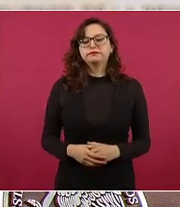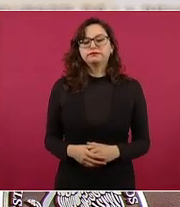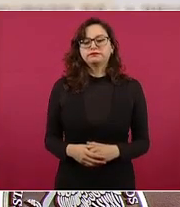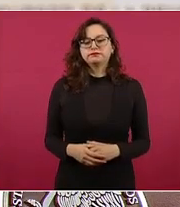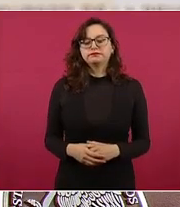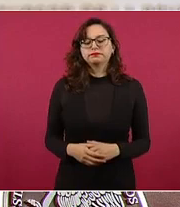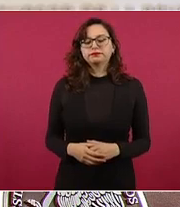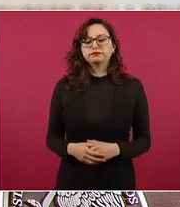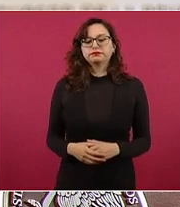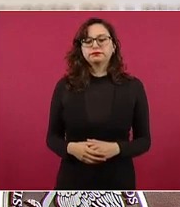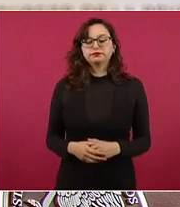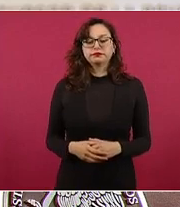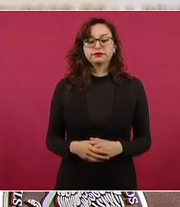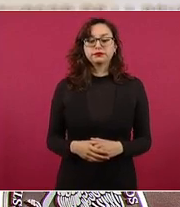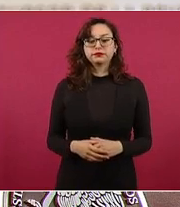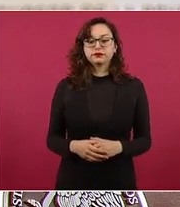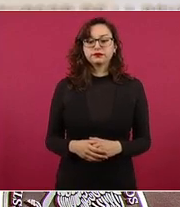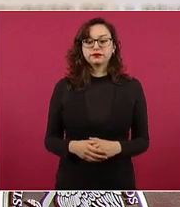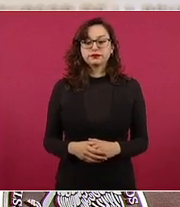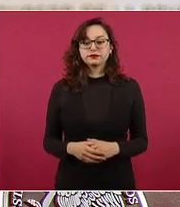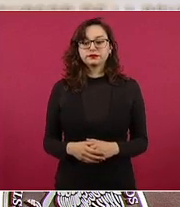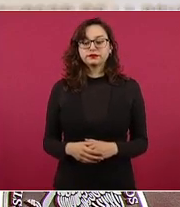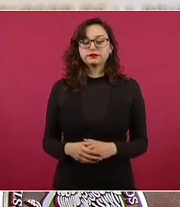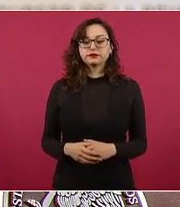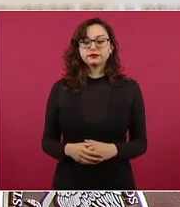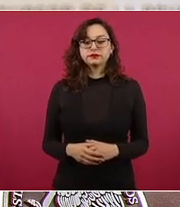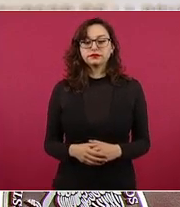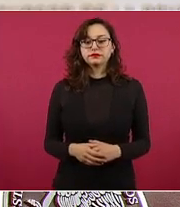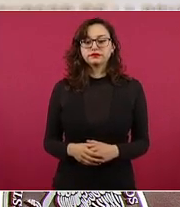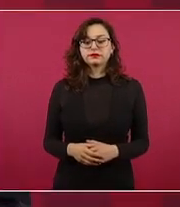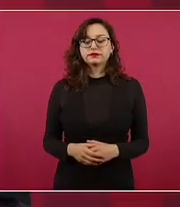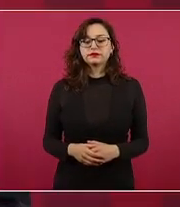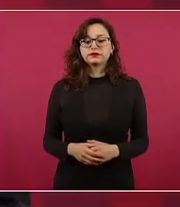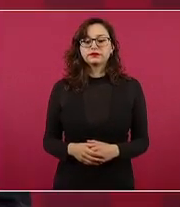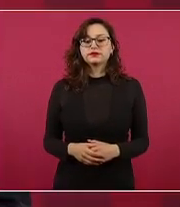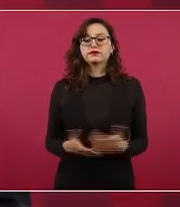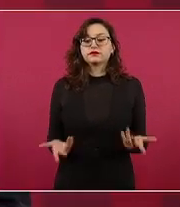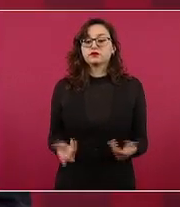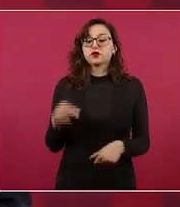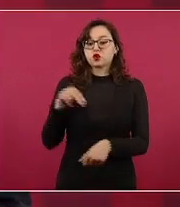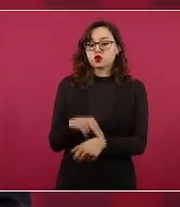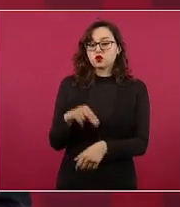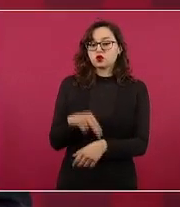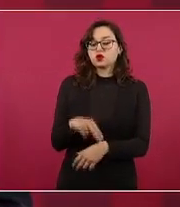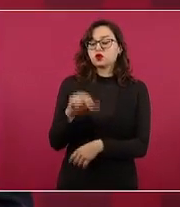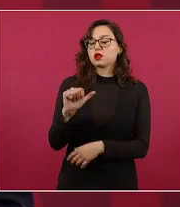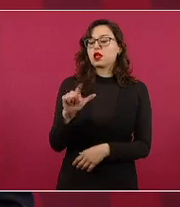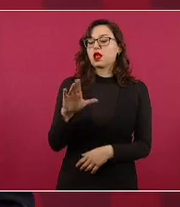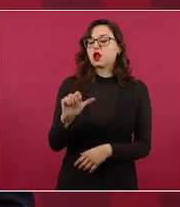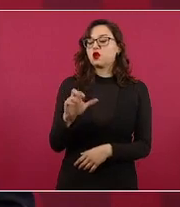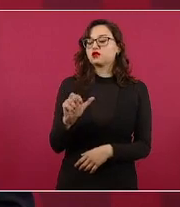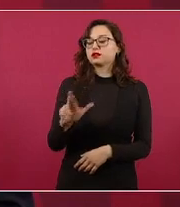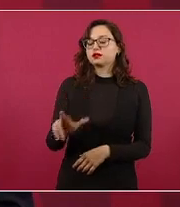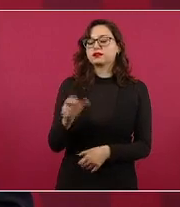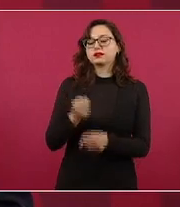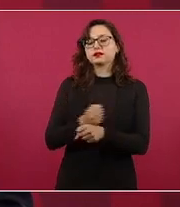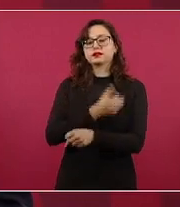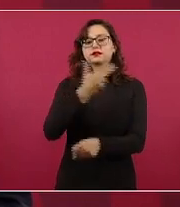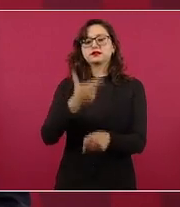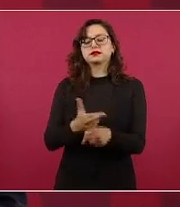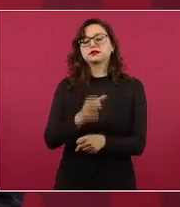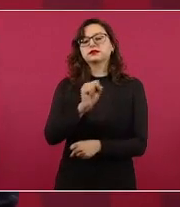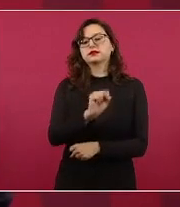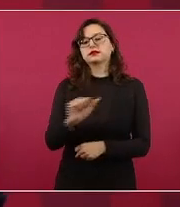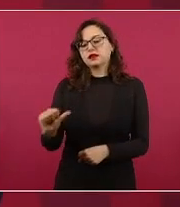Va a informarnos el doctor Jorge Alcocer, secretario de Salud,